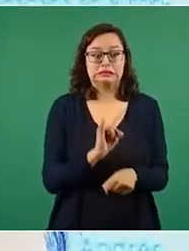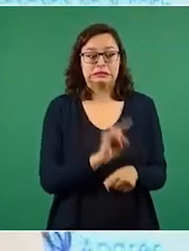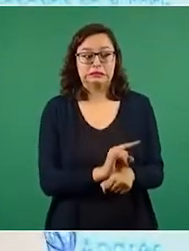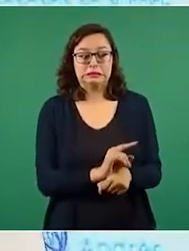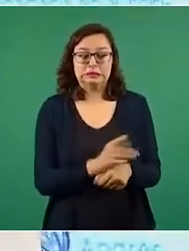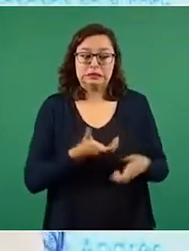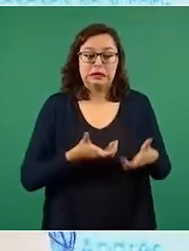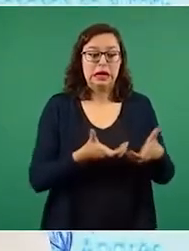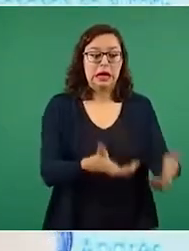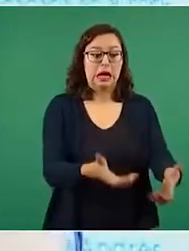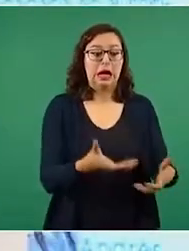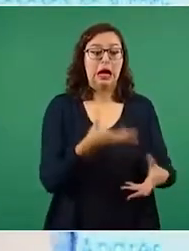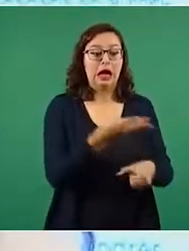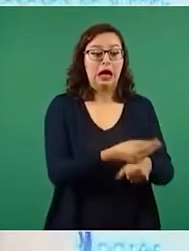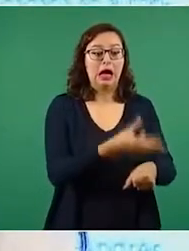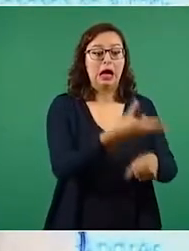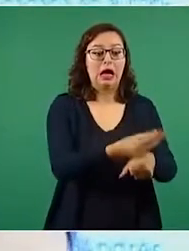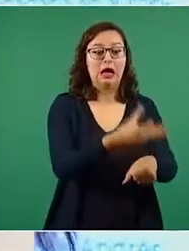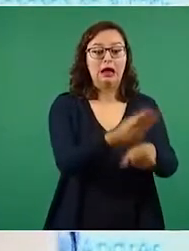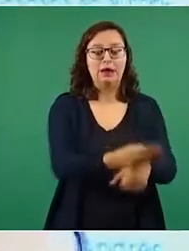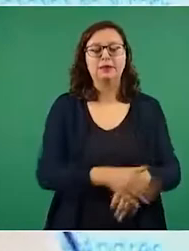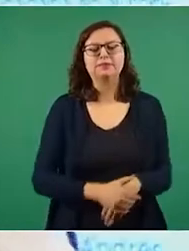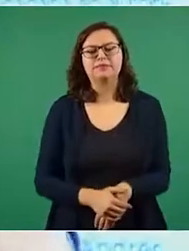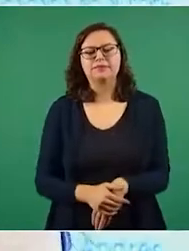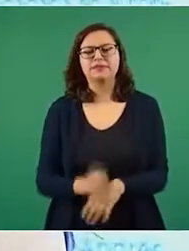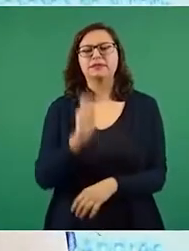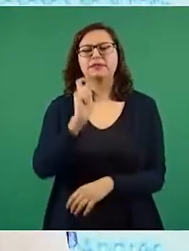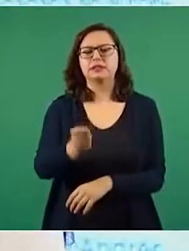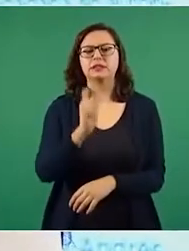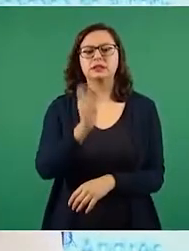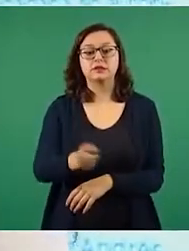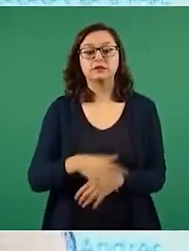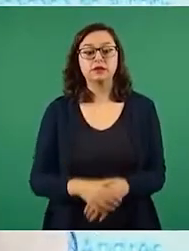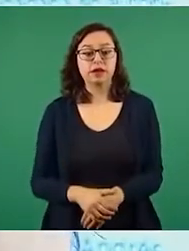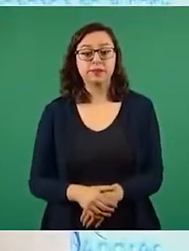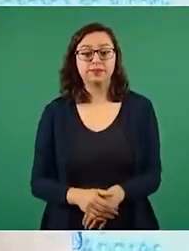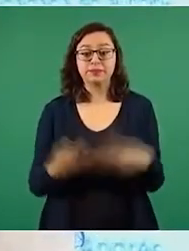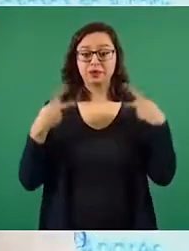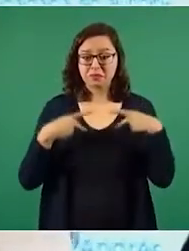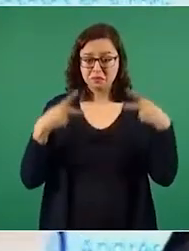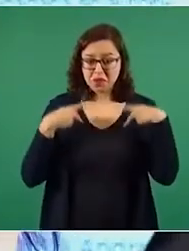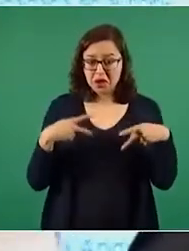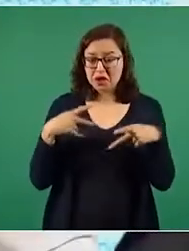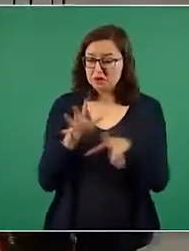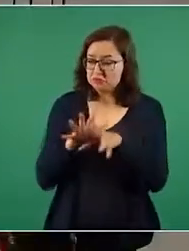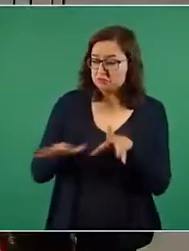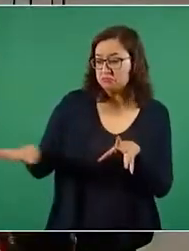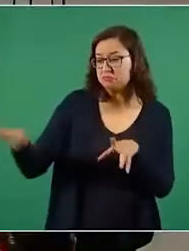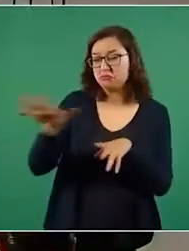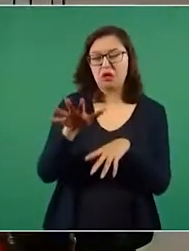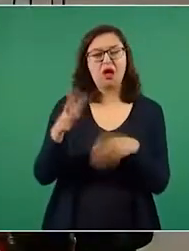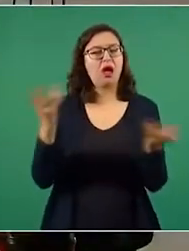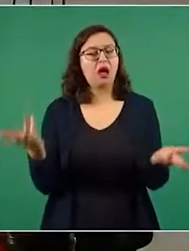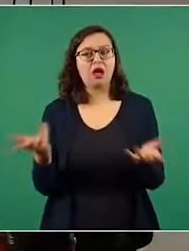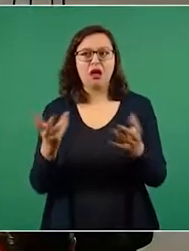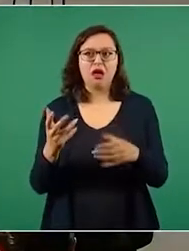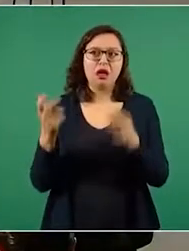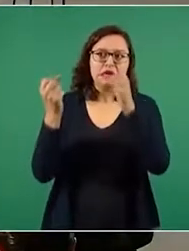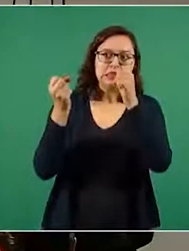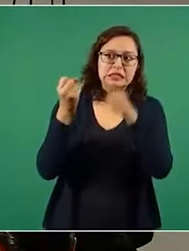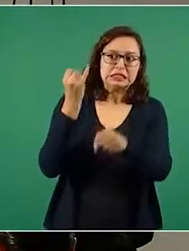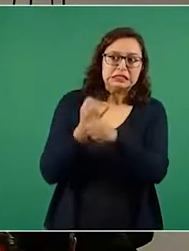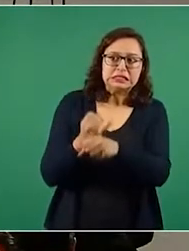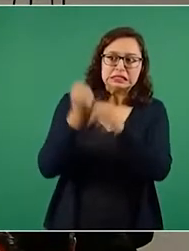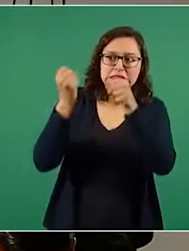inseguridad, a la gente le preocupan los baches en las calles. Informa además que el presidente ayer